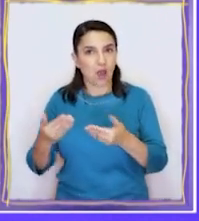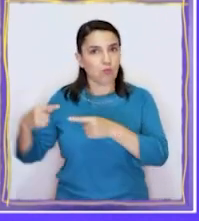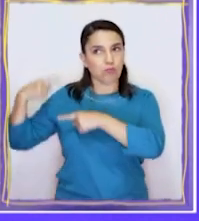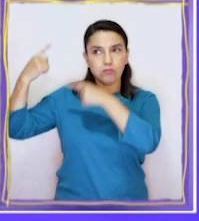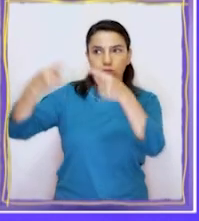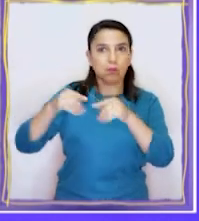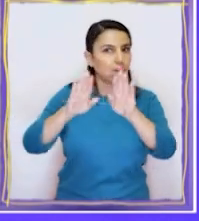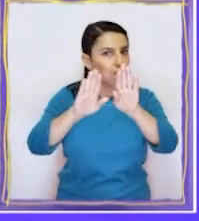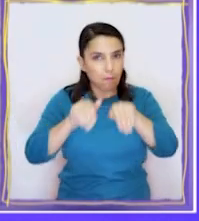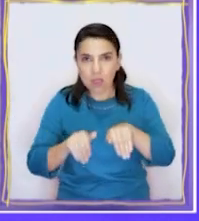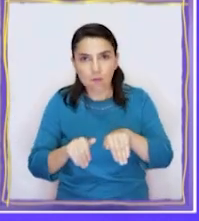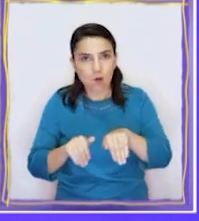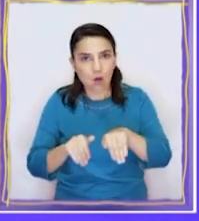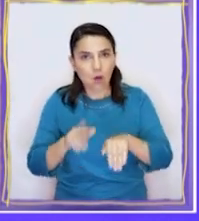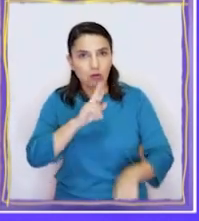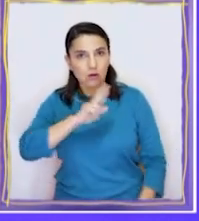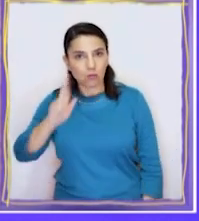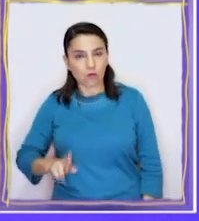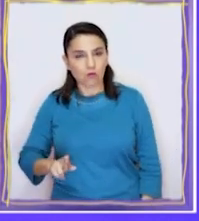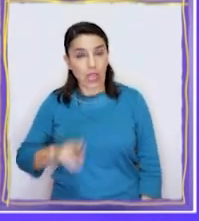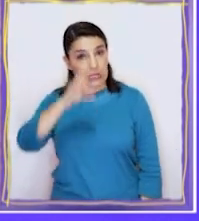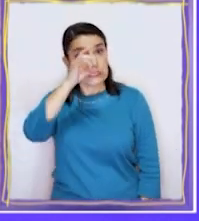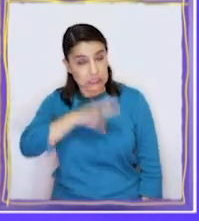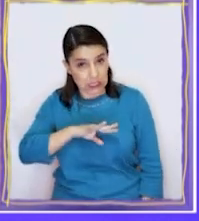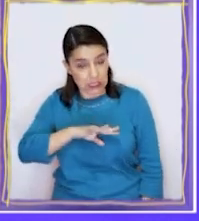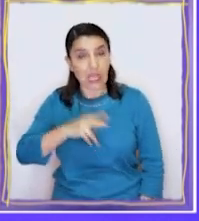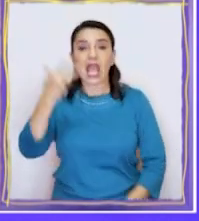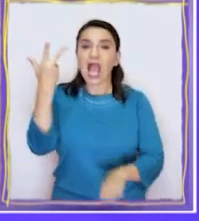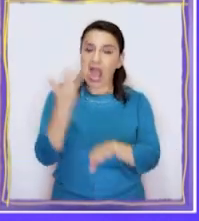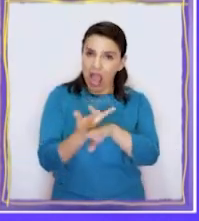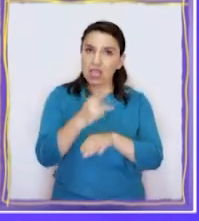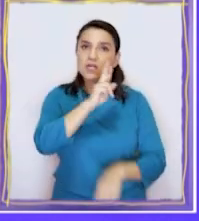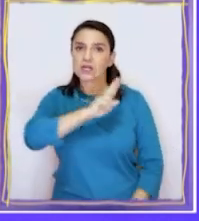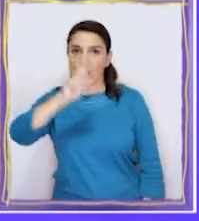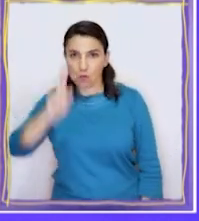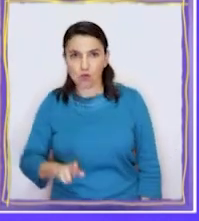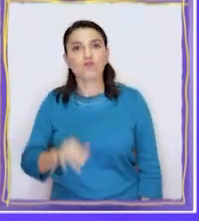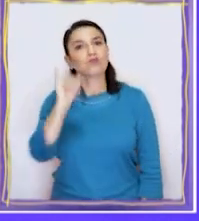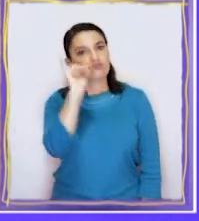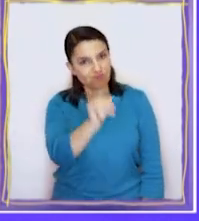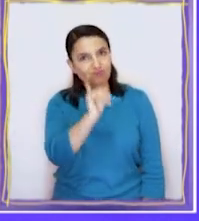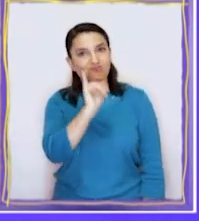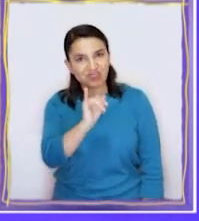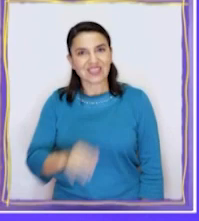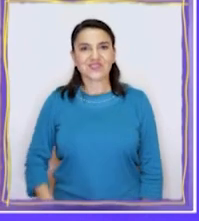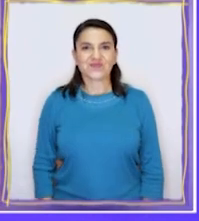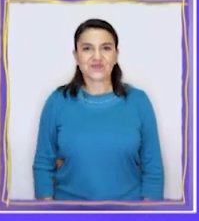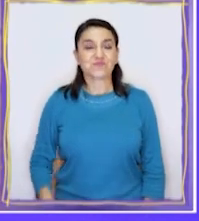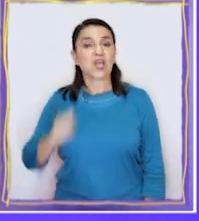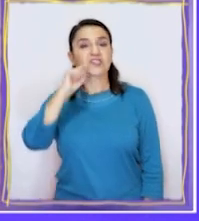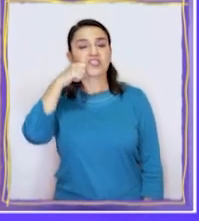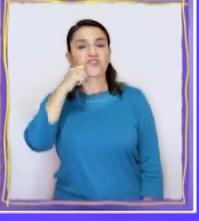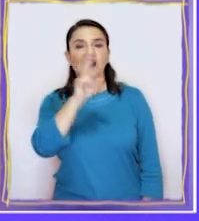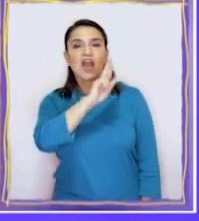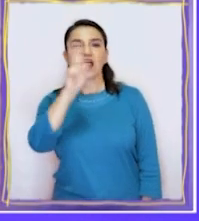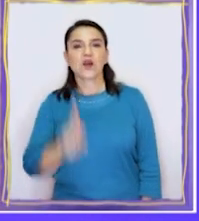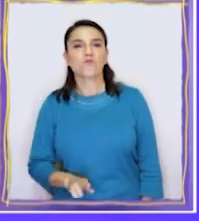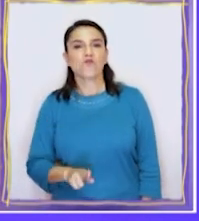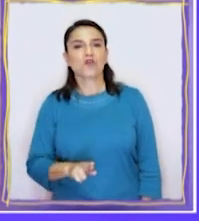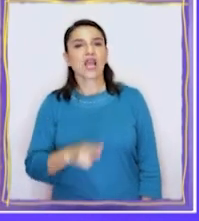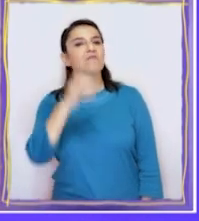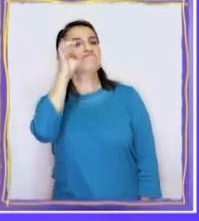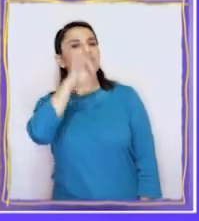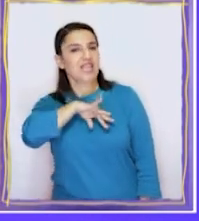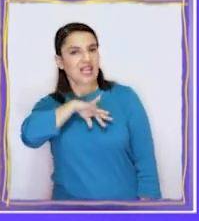aún se usa este concepto. Nuestro país, Chile, es una república. ¡Claro que sí! Le llamamos